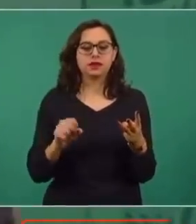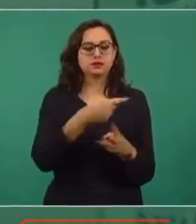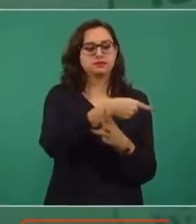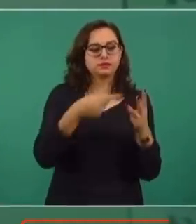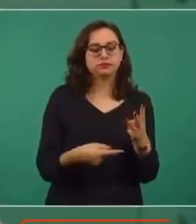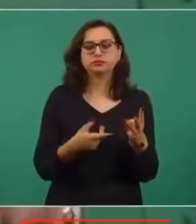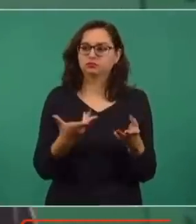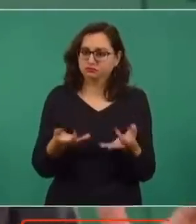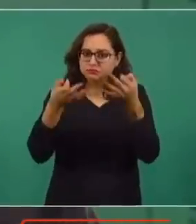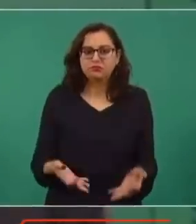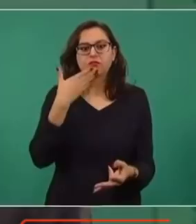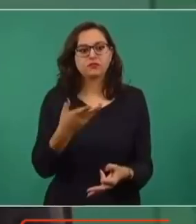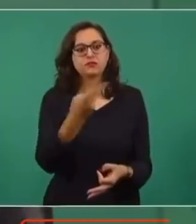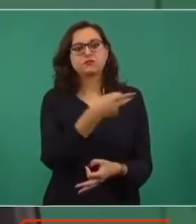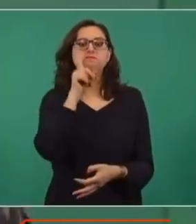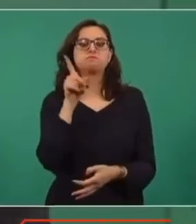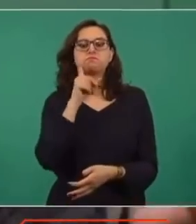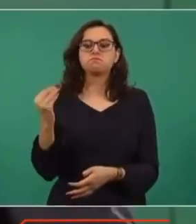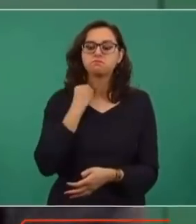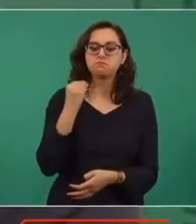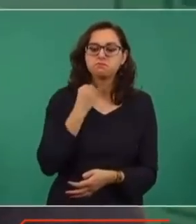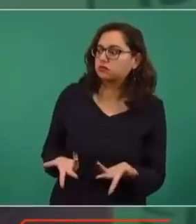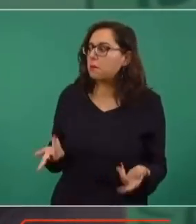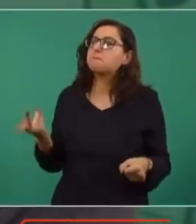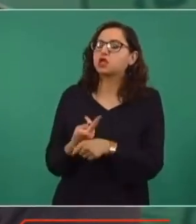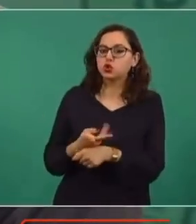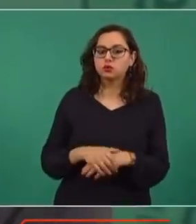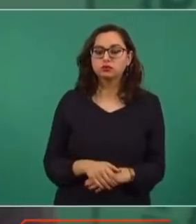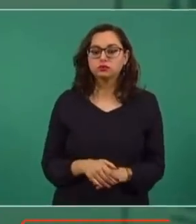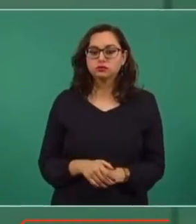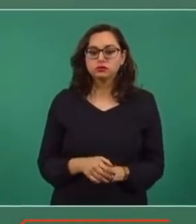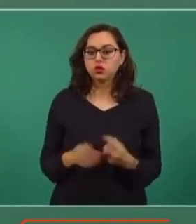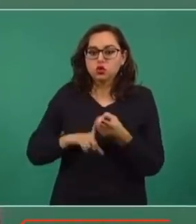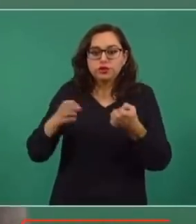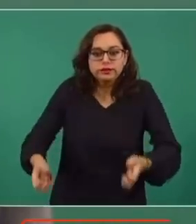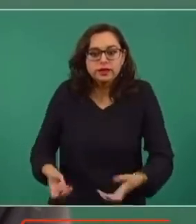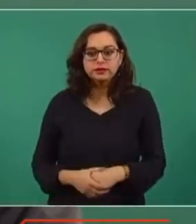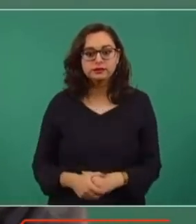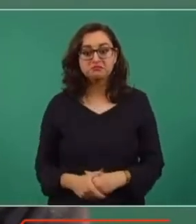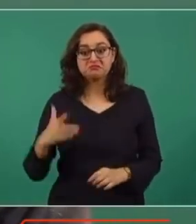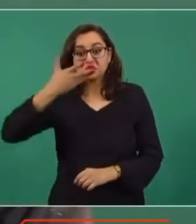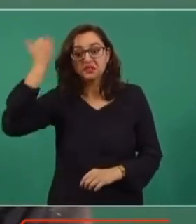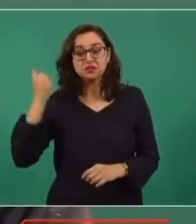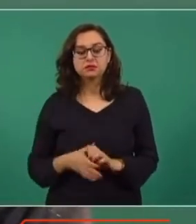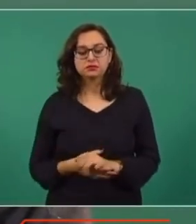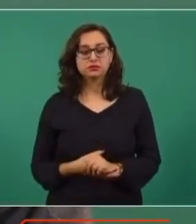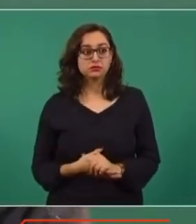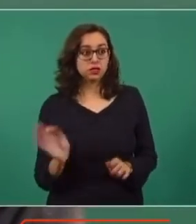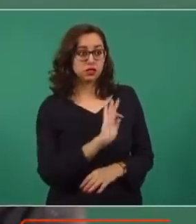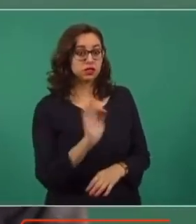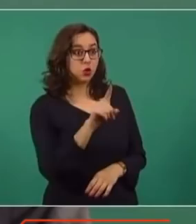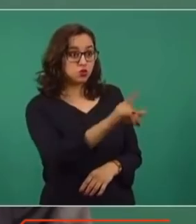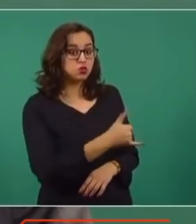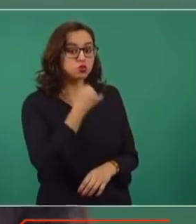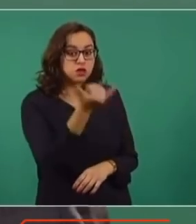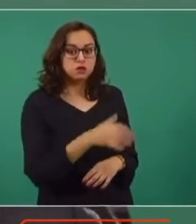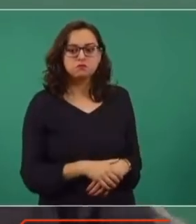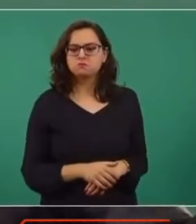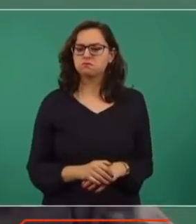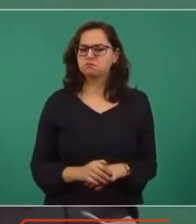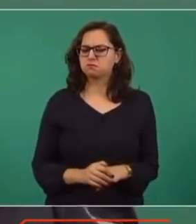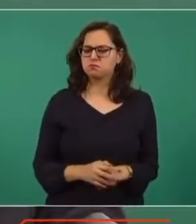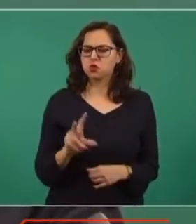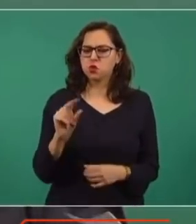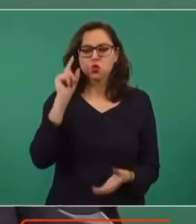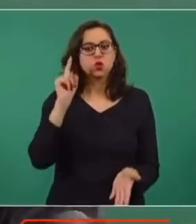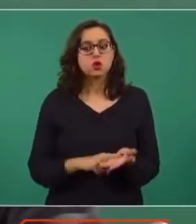mujeres, abogadas, de prestigio. Pero no los escucho, no sé nada de ellos. ¿Se equivocó? No, es que a